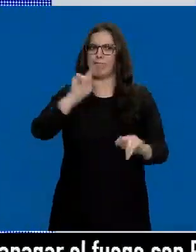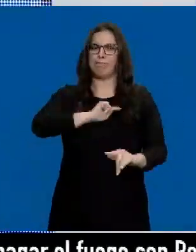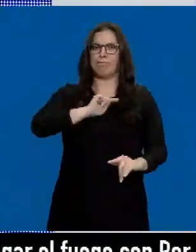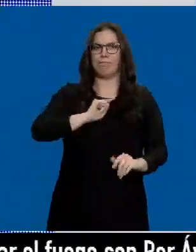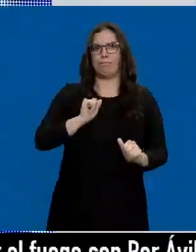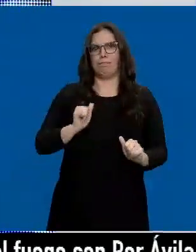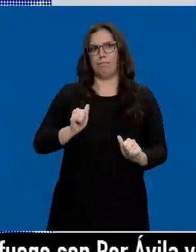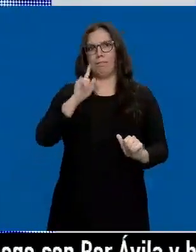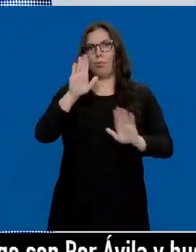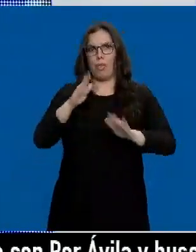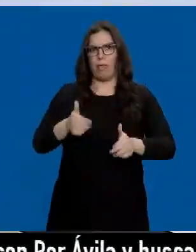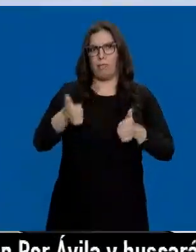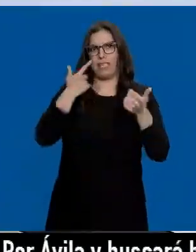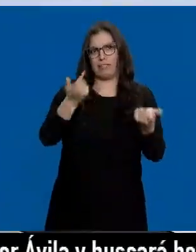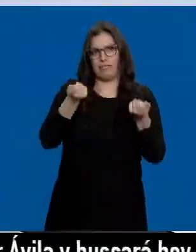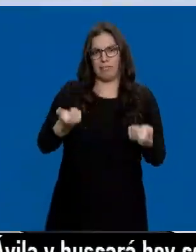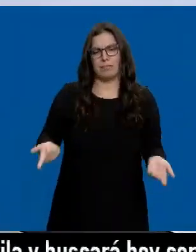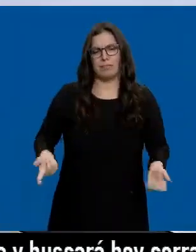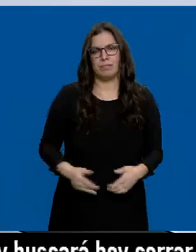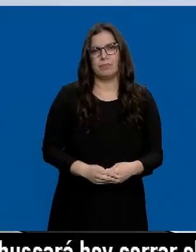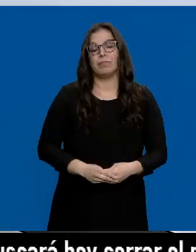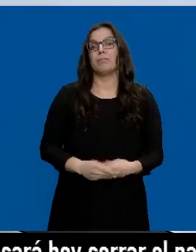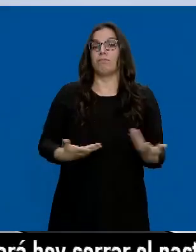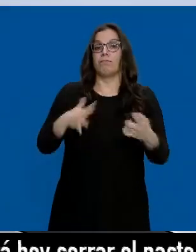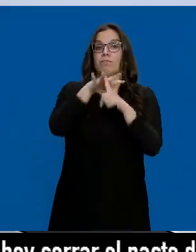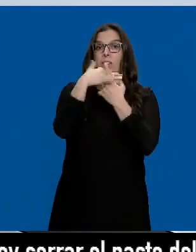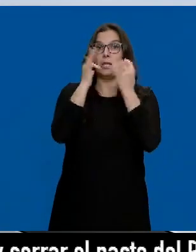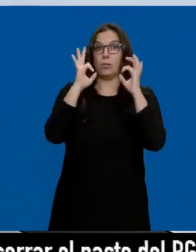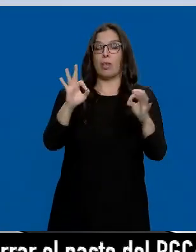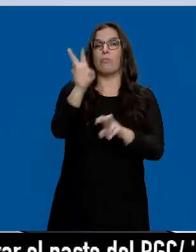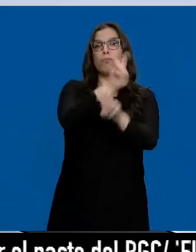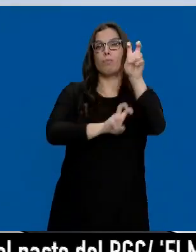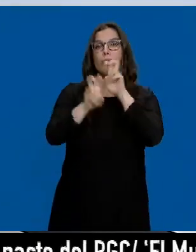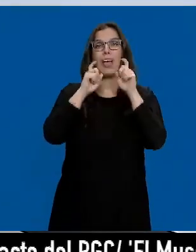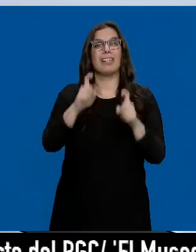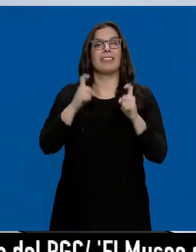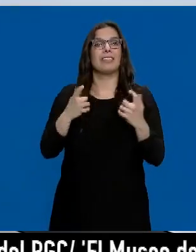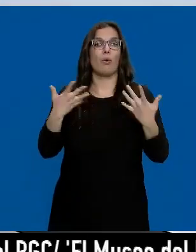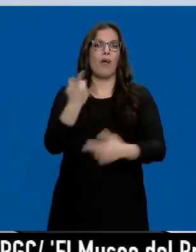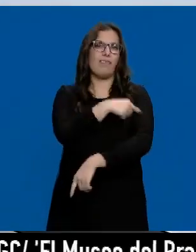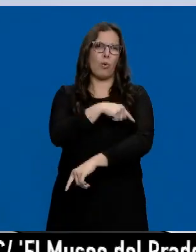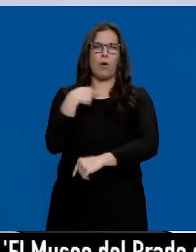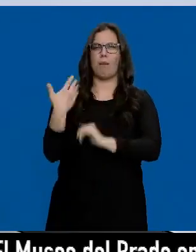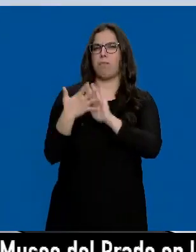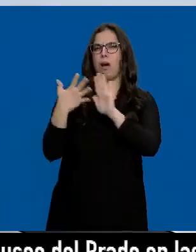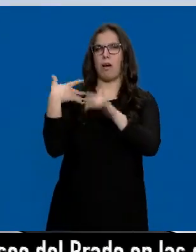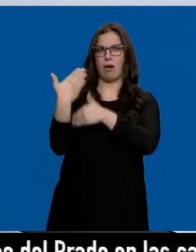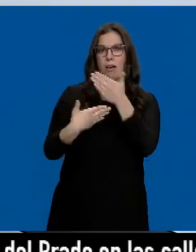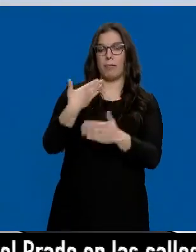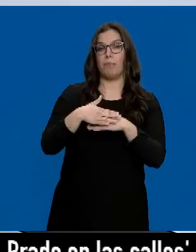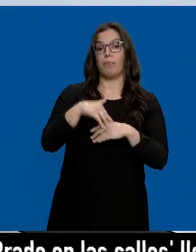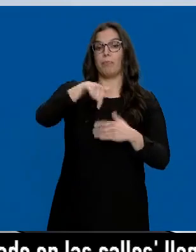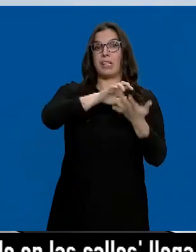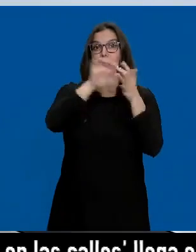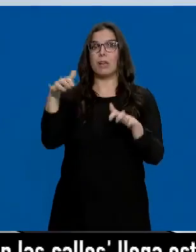y a la contención. Bueno, pues con este panorama se busca avanzar lo más posible en la vacunación. Castilla y León está